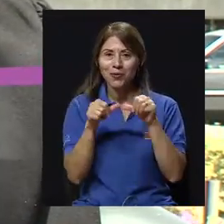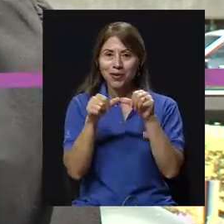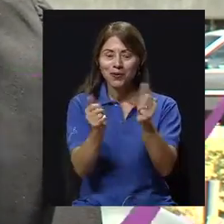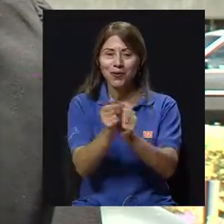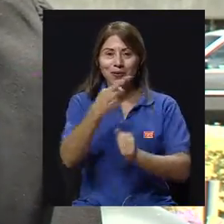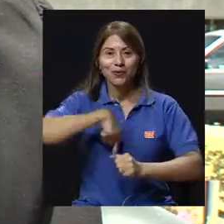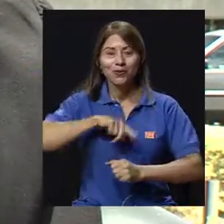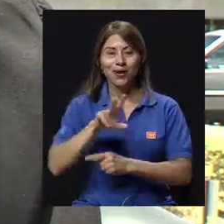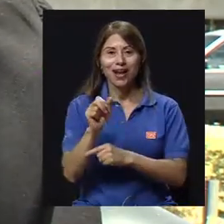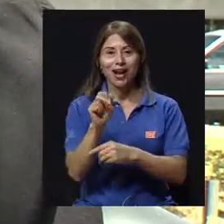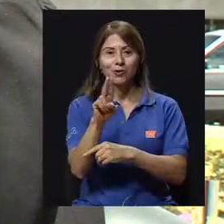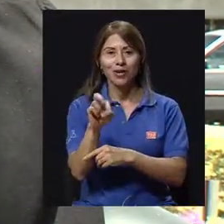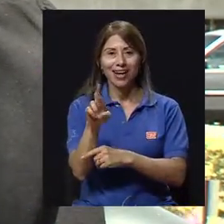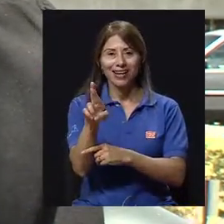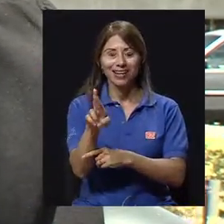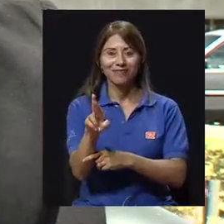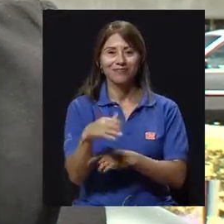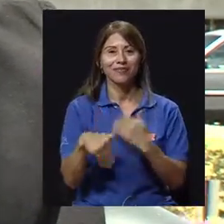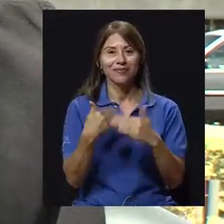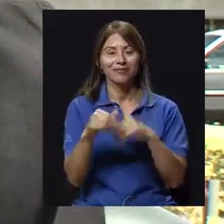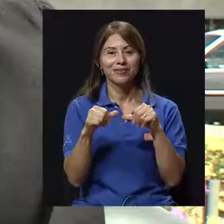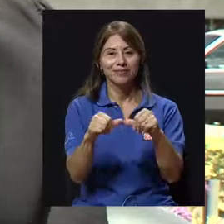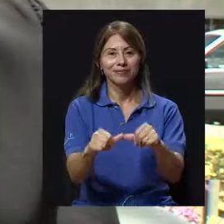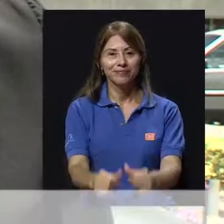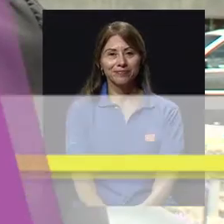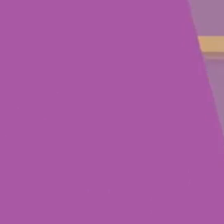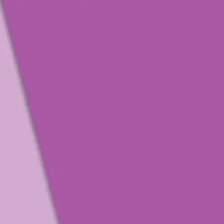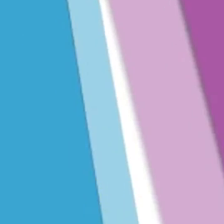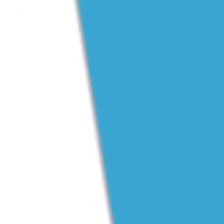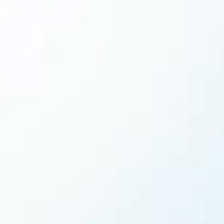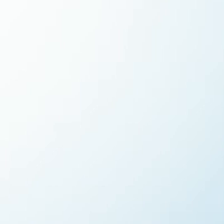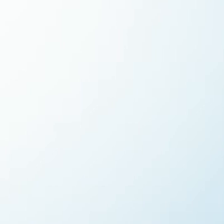continúe en la sintonía de su canal UCR. Ya regresamos.